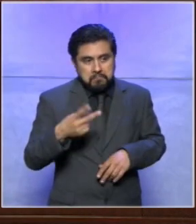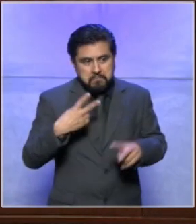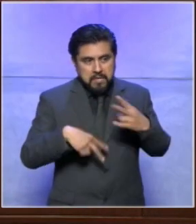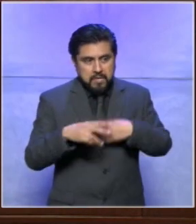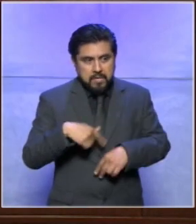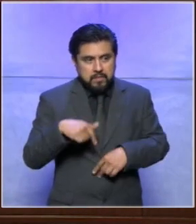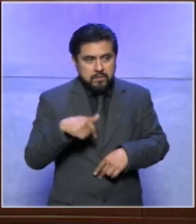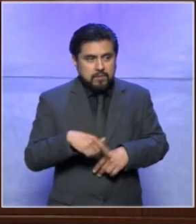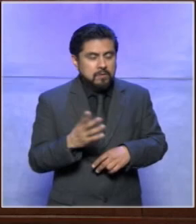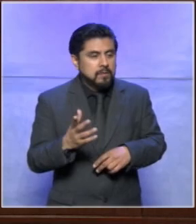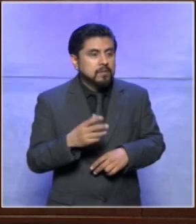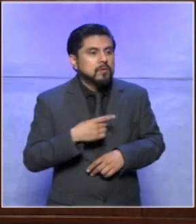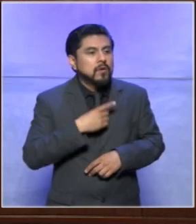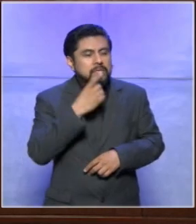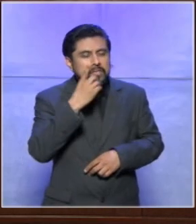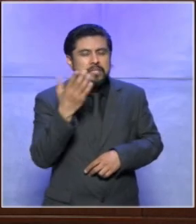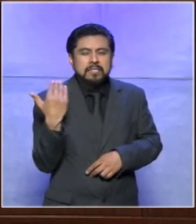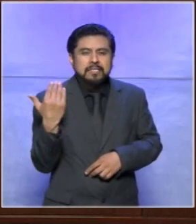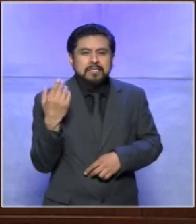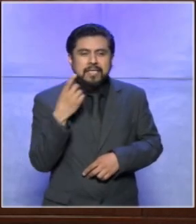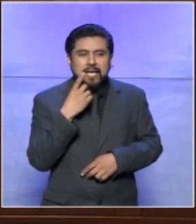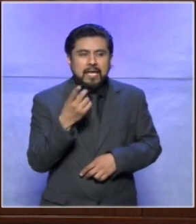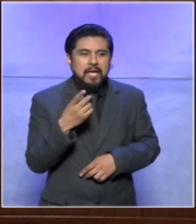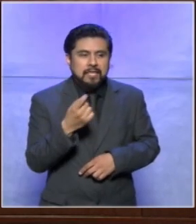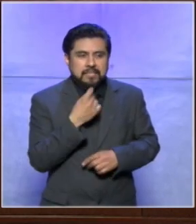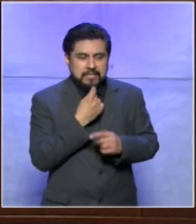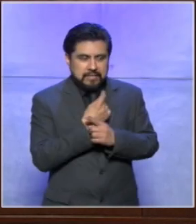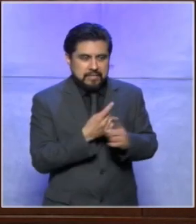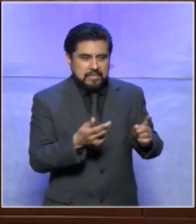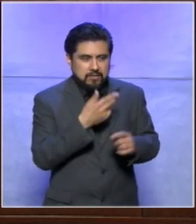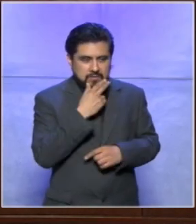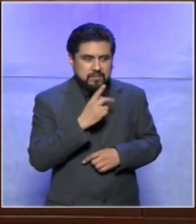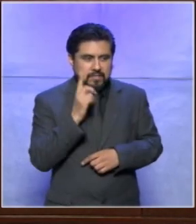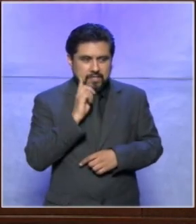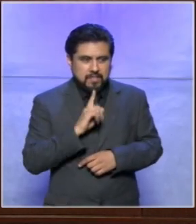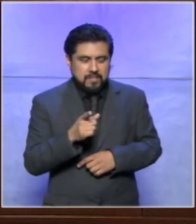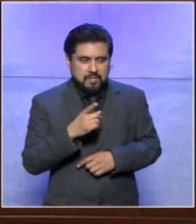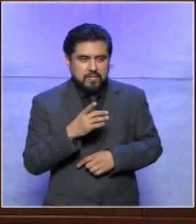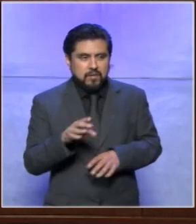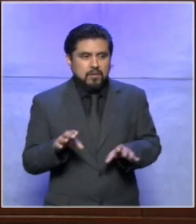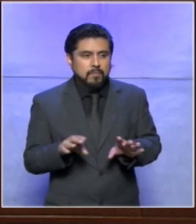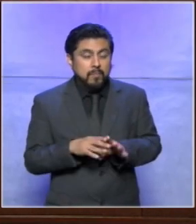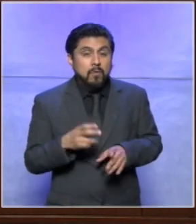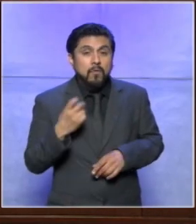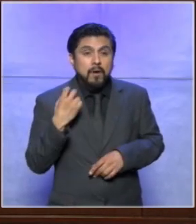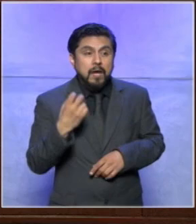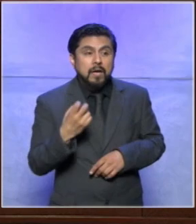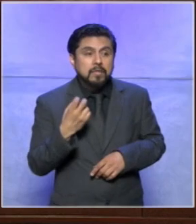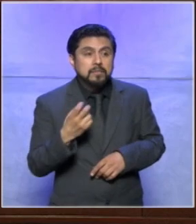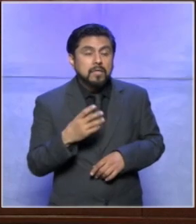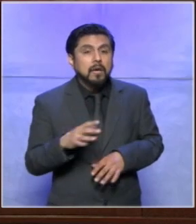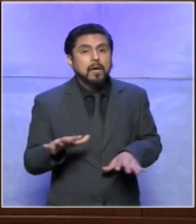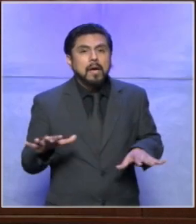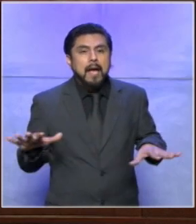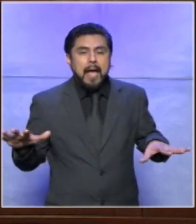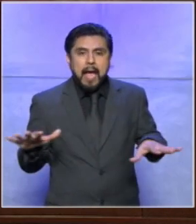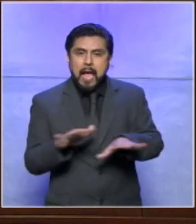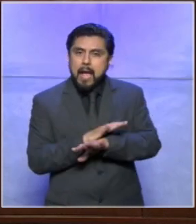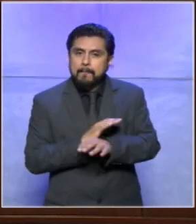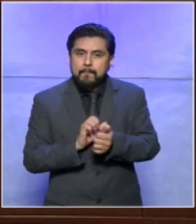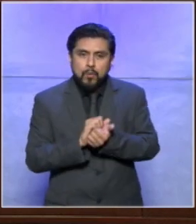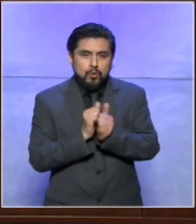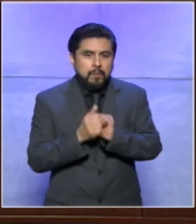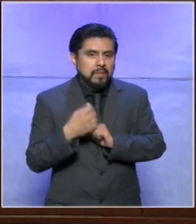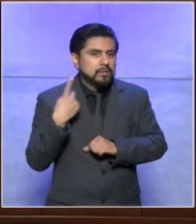de la federación les decía yo hace un momento a las niñas y a los niños del tribunal electoral infantil que serán factor de cambio allá donde